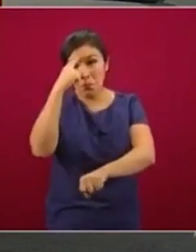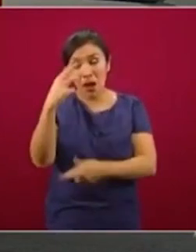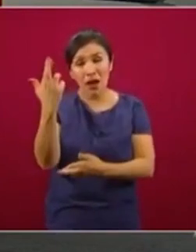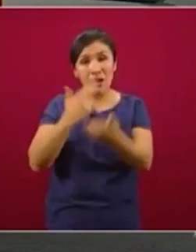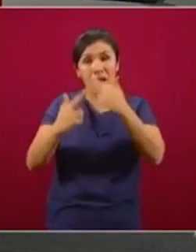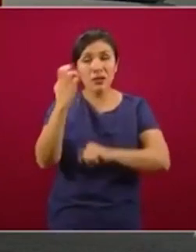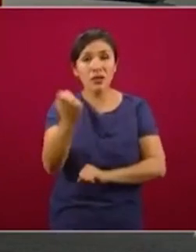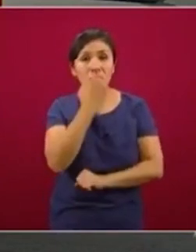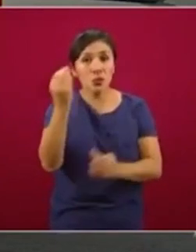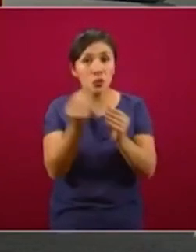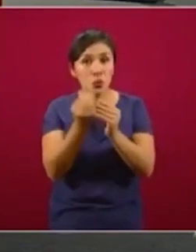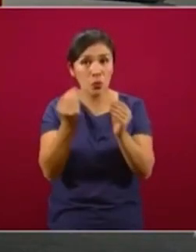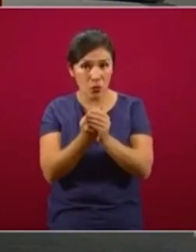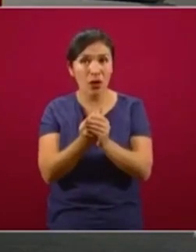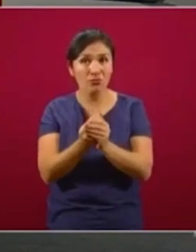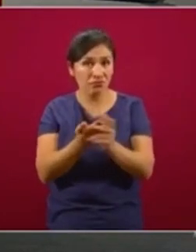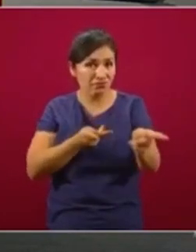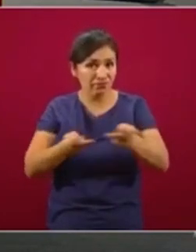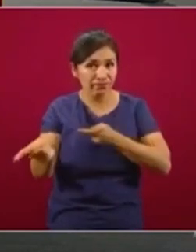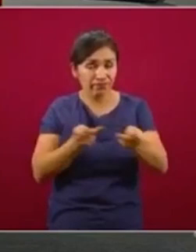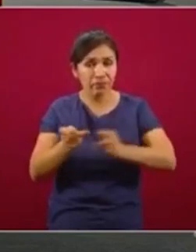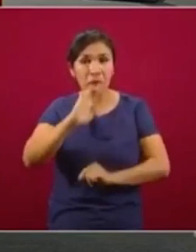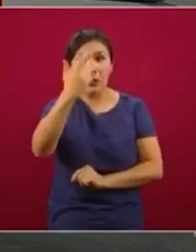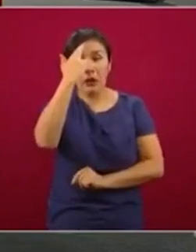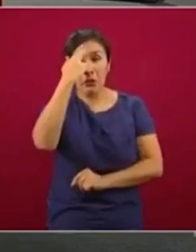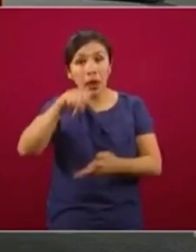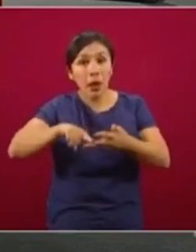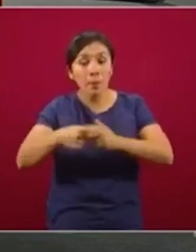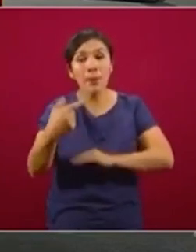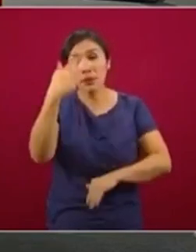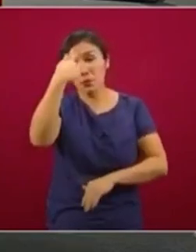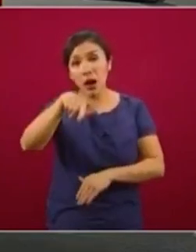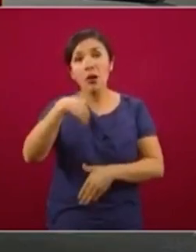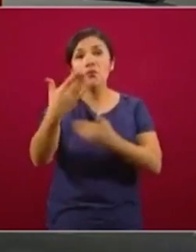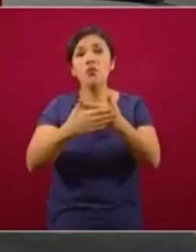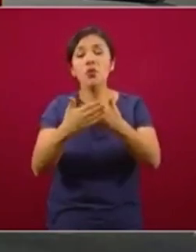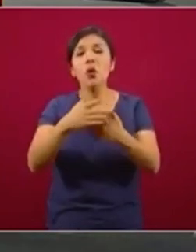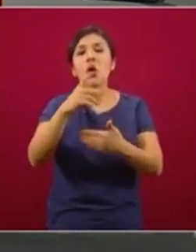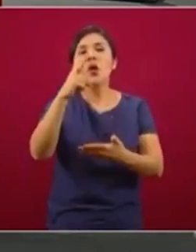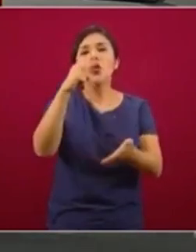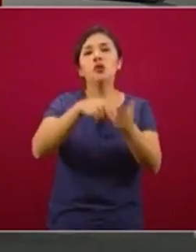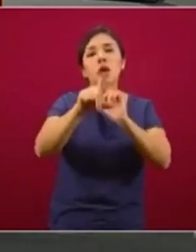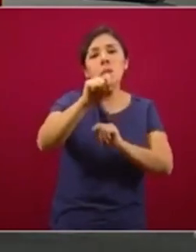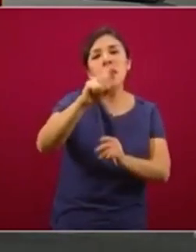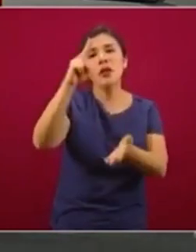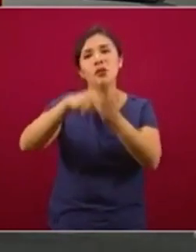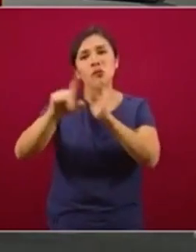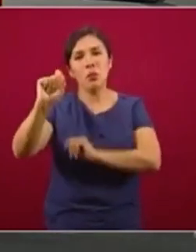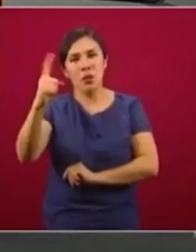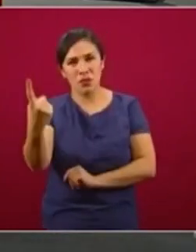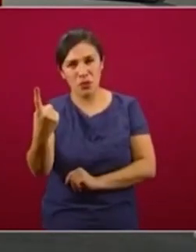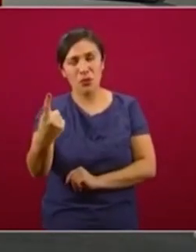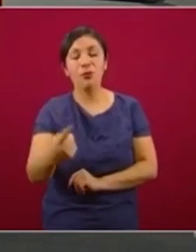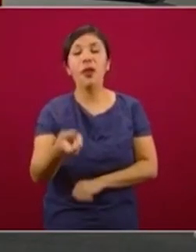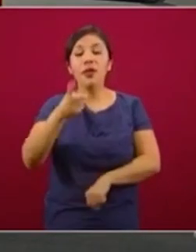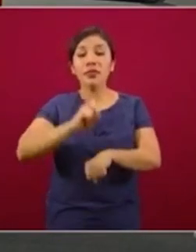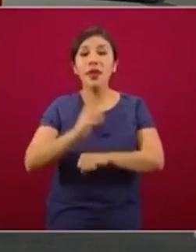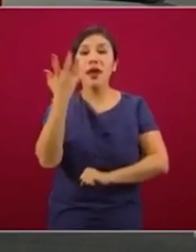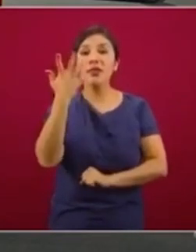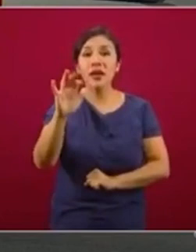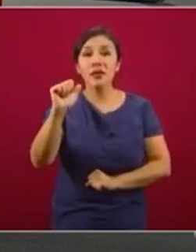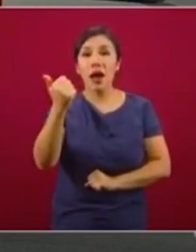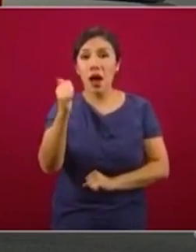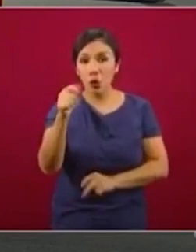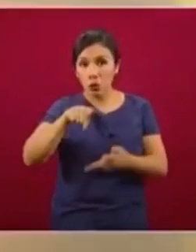que como recuerdan será para iniciar el ciclo escolar 2021 el día 10 de agosto